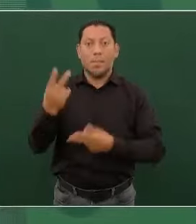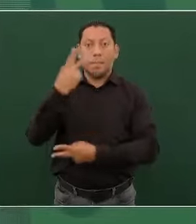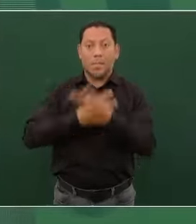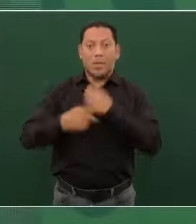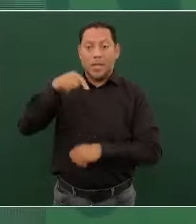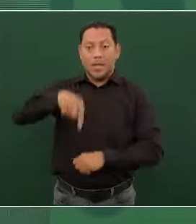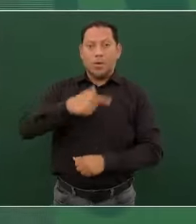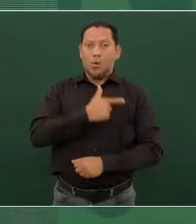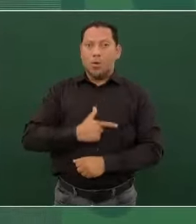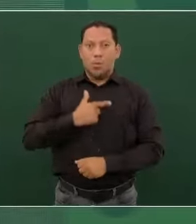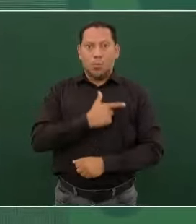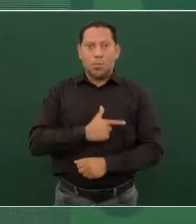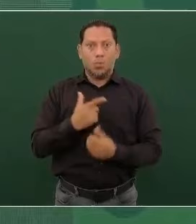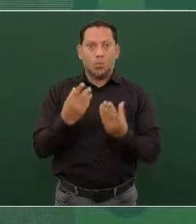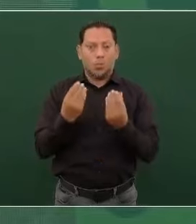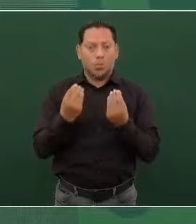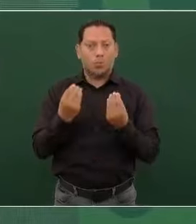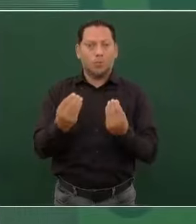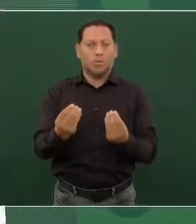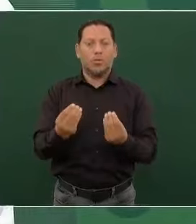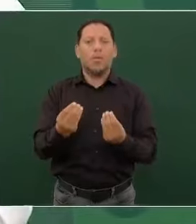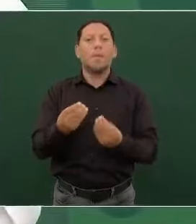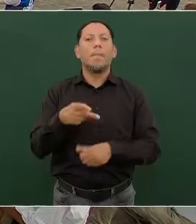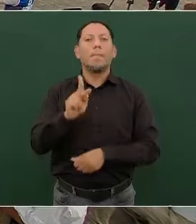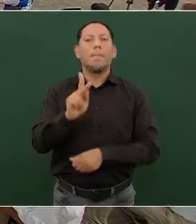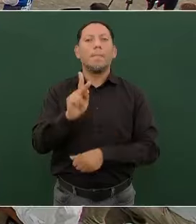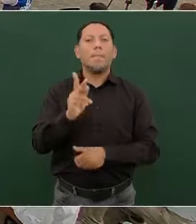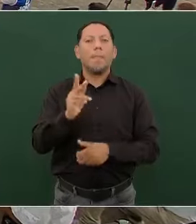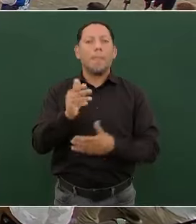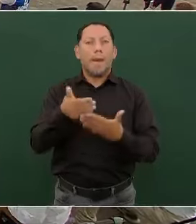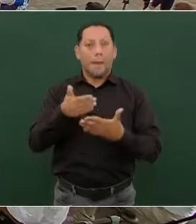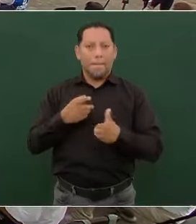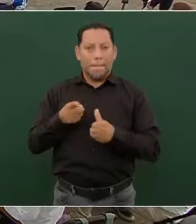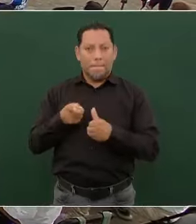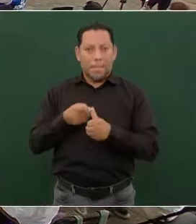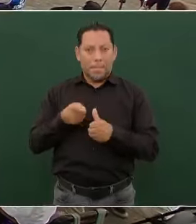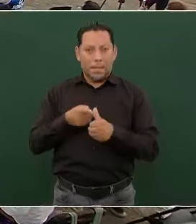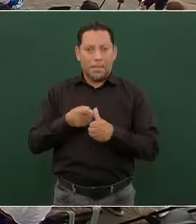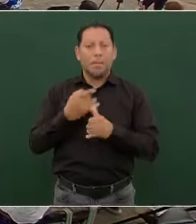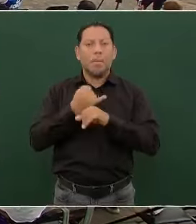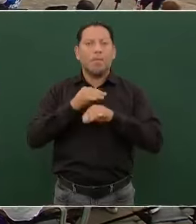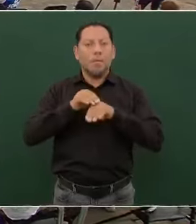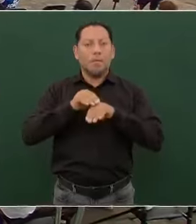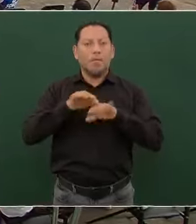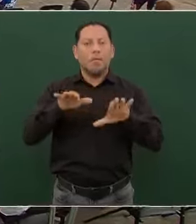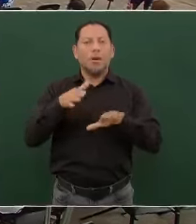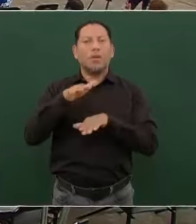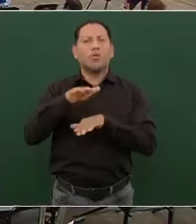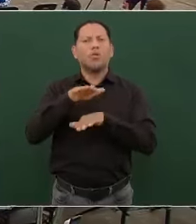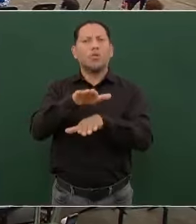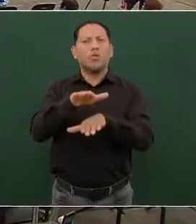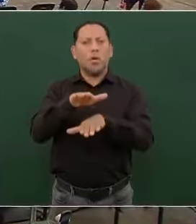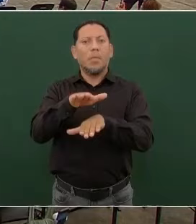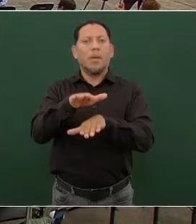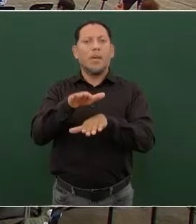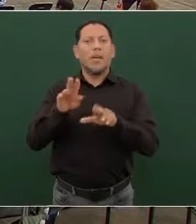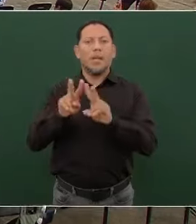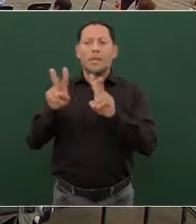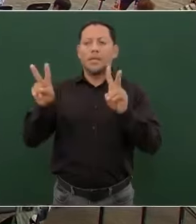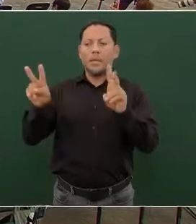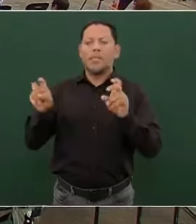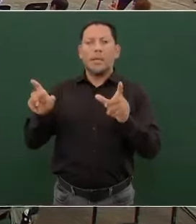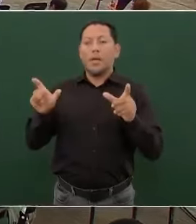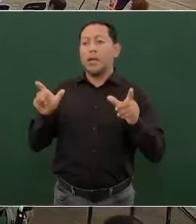Vamos primero a informar sobre la situación de seguridad,